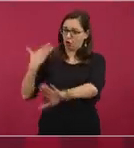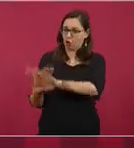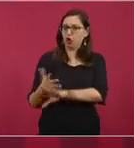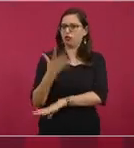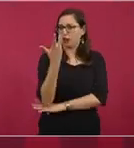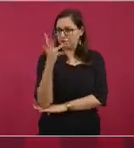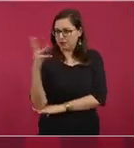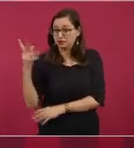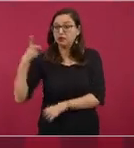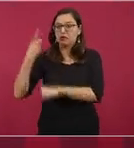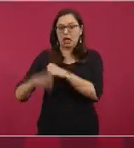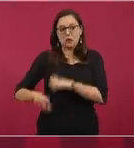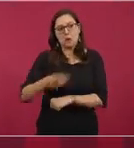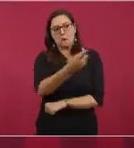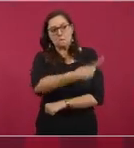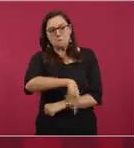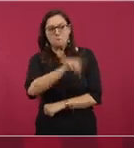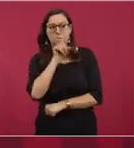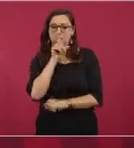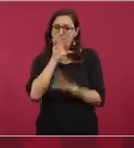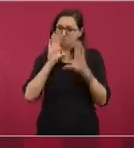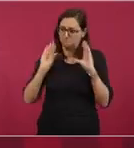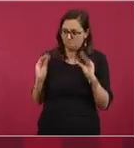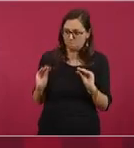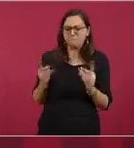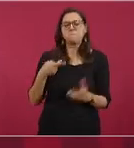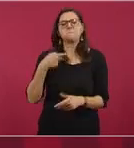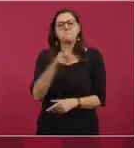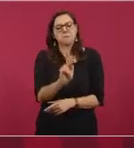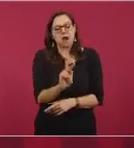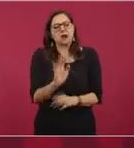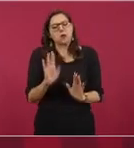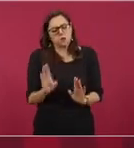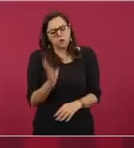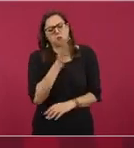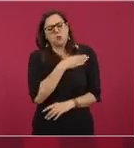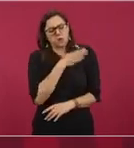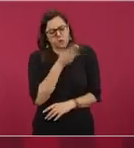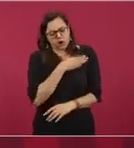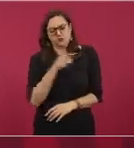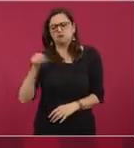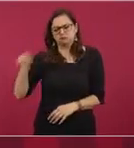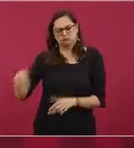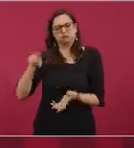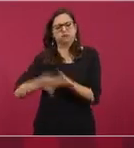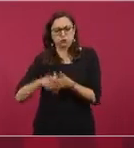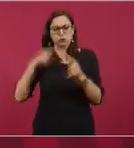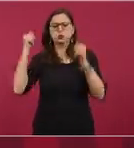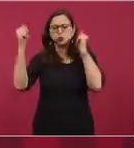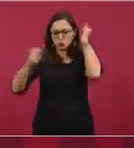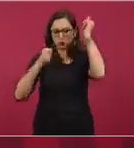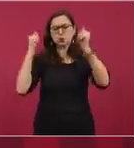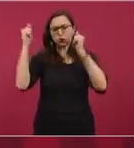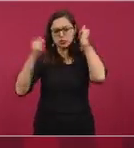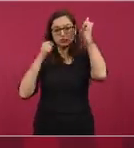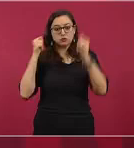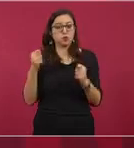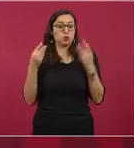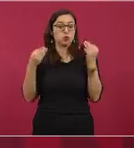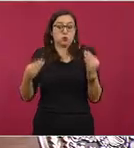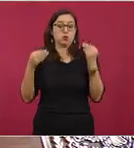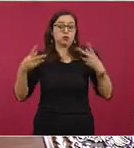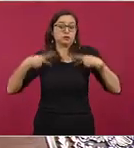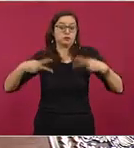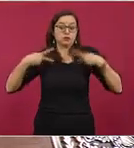ambiente para esta zona turística, que tiene también una justificación, porque vive mucha